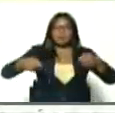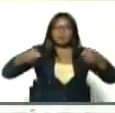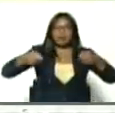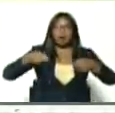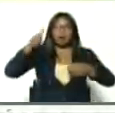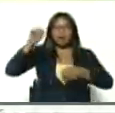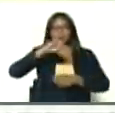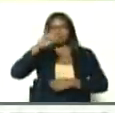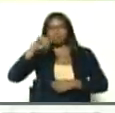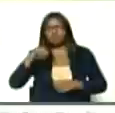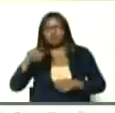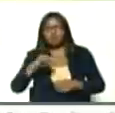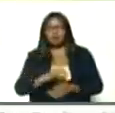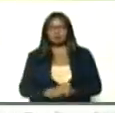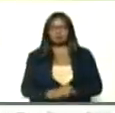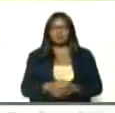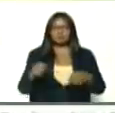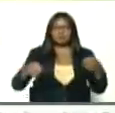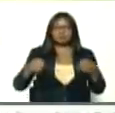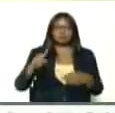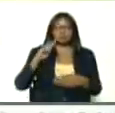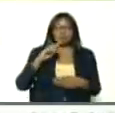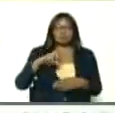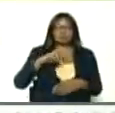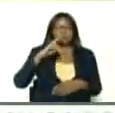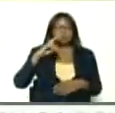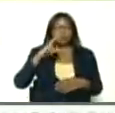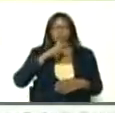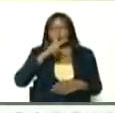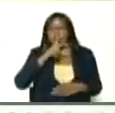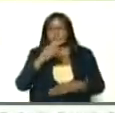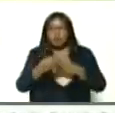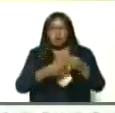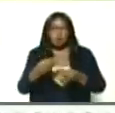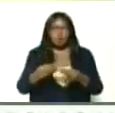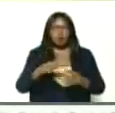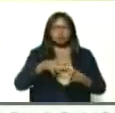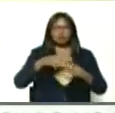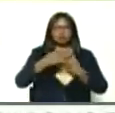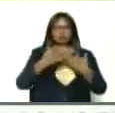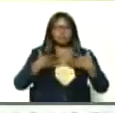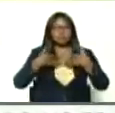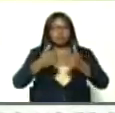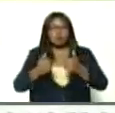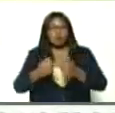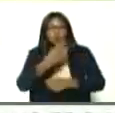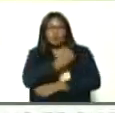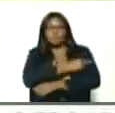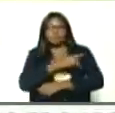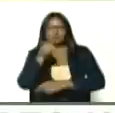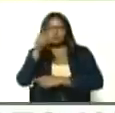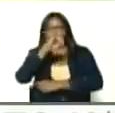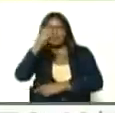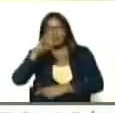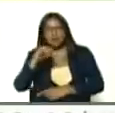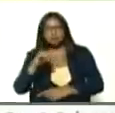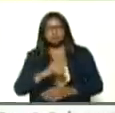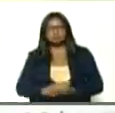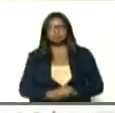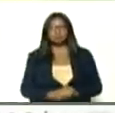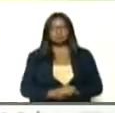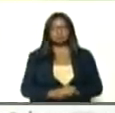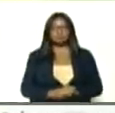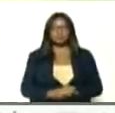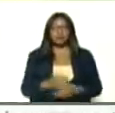pulgas, en el Zulia, que comprometió, seriamente, la situación, de salud, y hospitalaria, del estado, bueno, en el